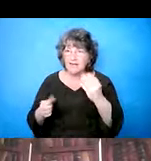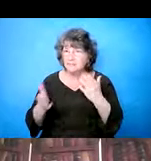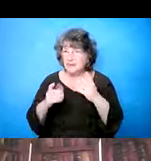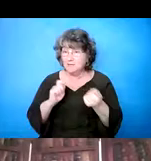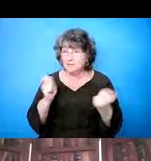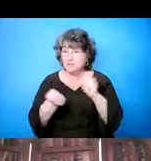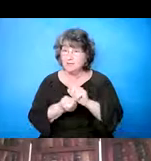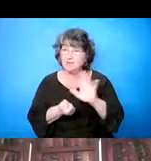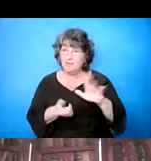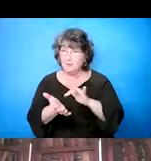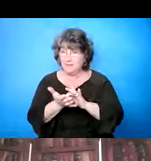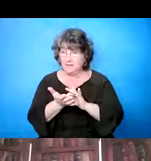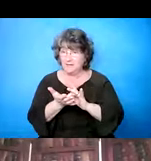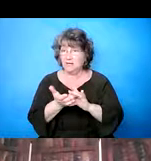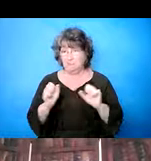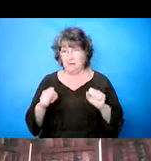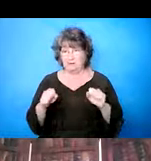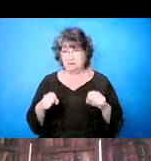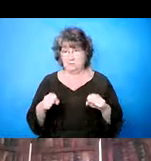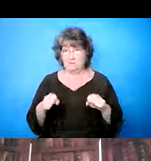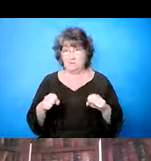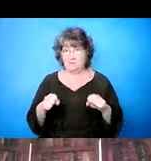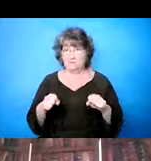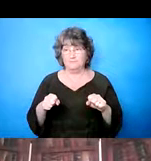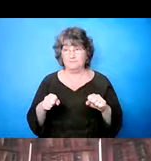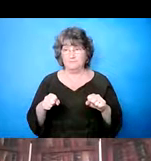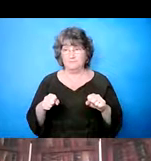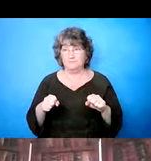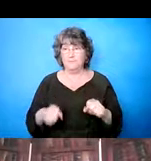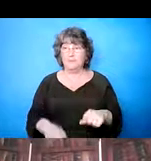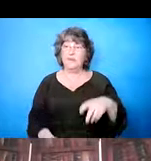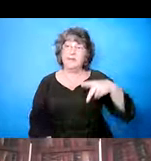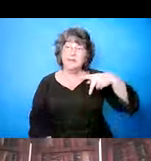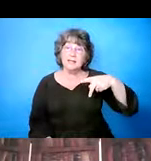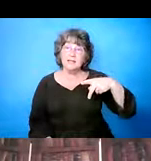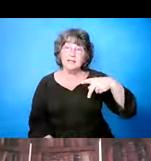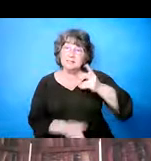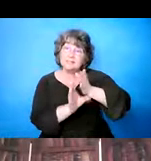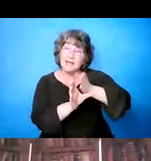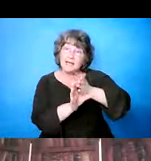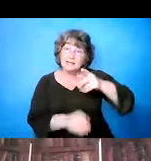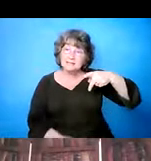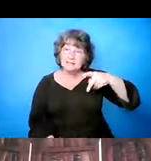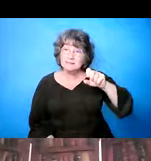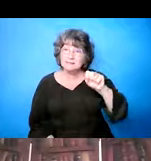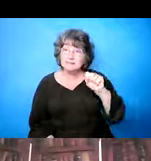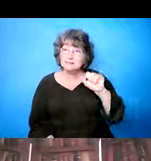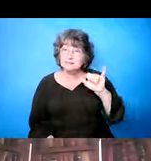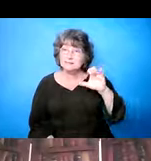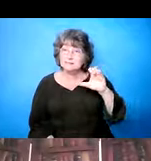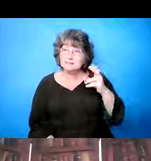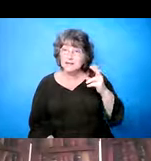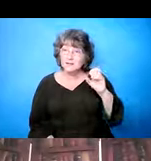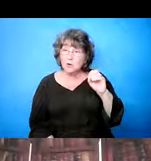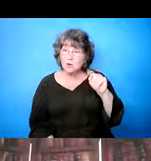indiferente, eh, puede tener un medicamento y a veces con medicamentos psicotrópicos, eh, que aspirina